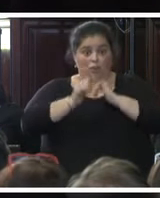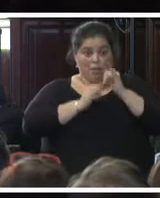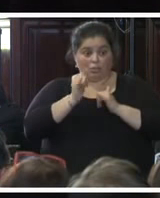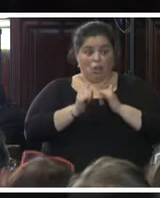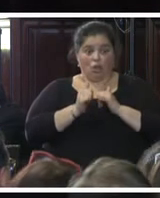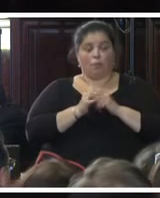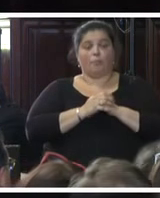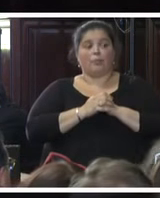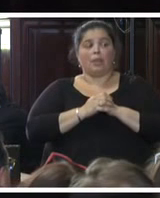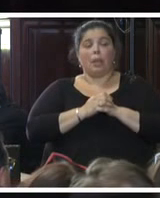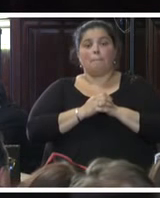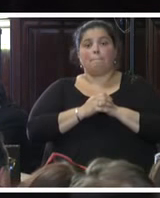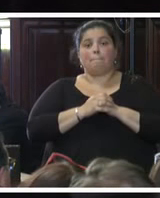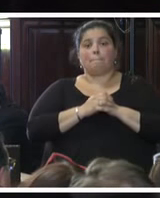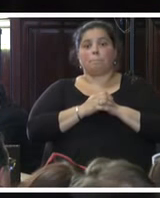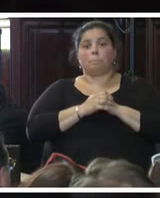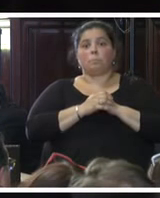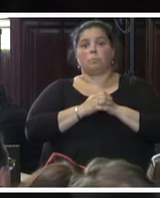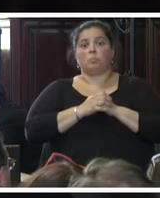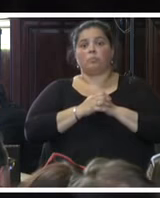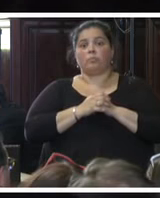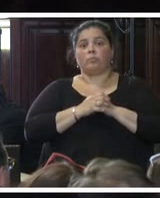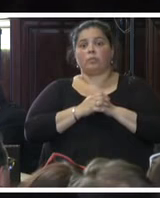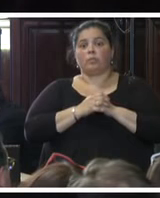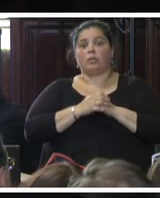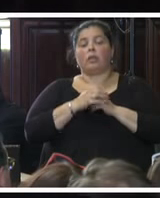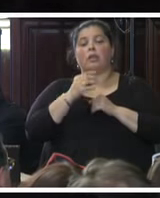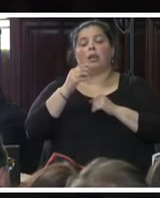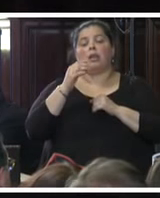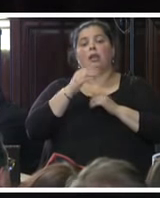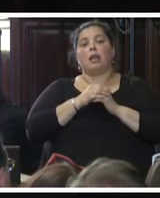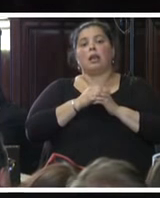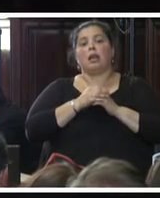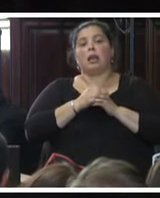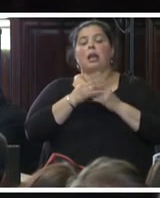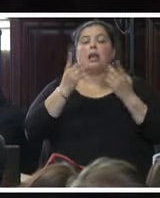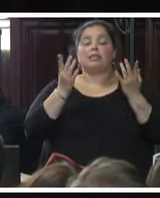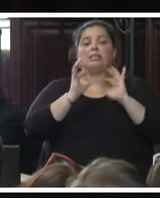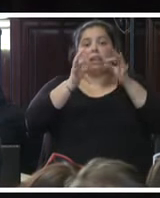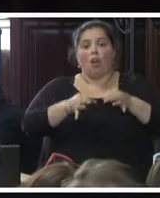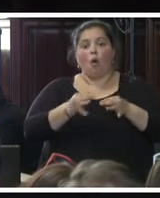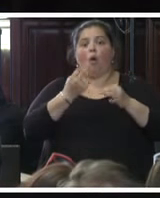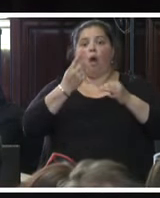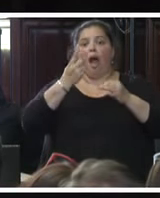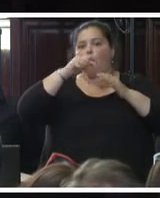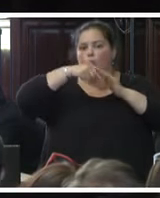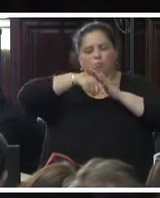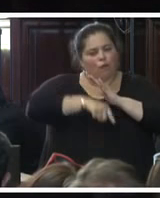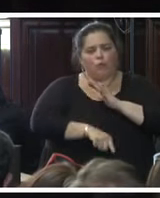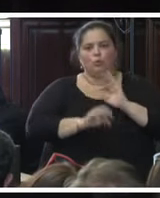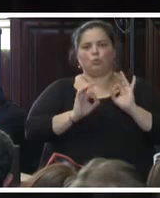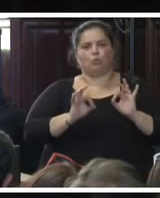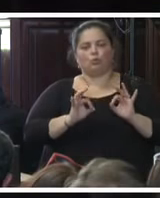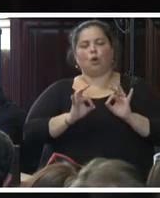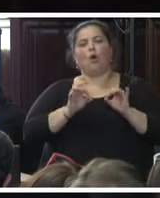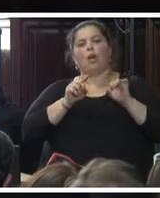interdisciplinario de expertos independientes de la Comisión Interamericana, se llevó a un grado de profundización que nos permitió